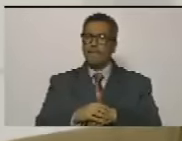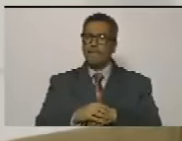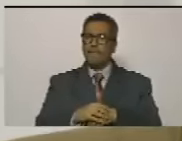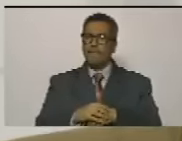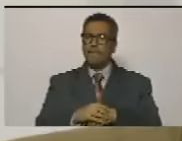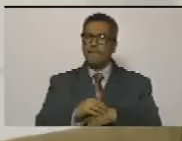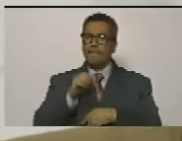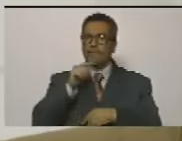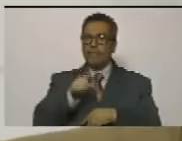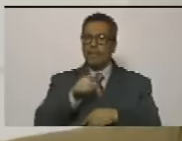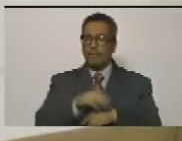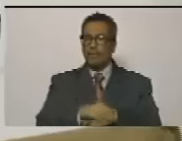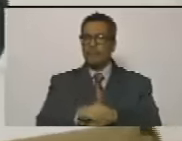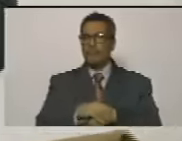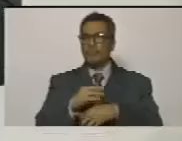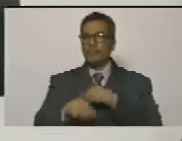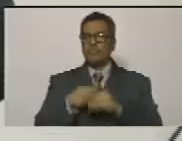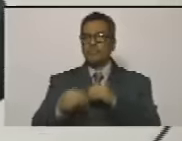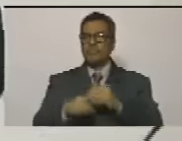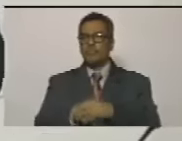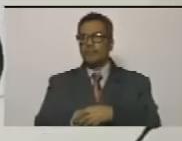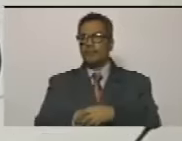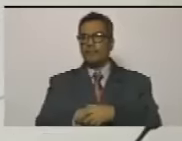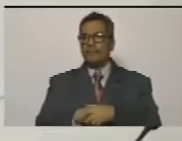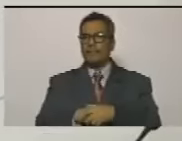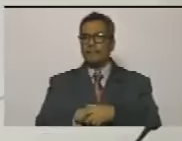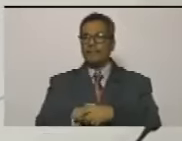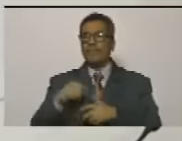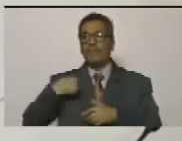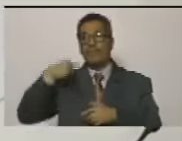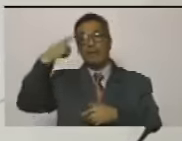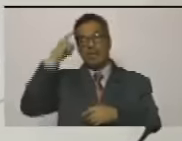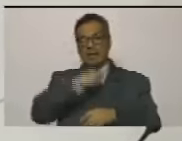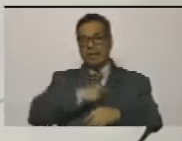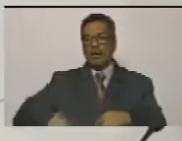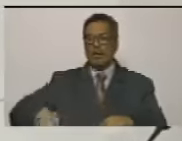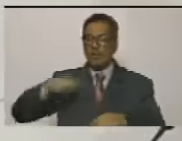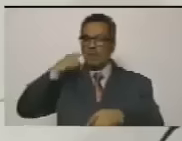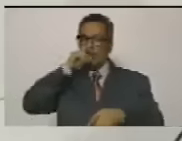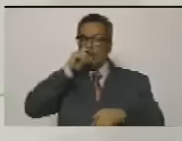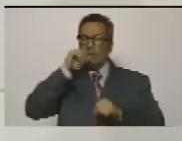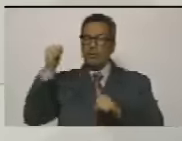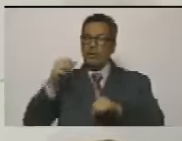esa es la revictimización o sea el presidente Maduro es culpable